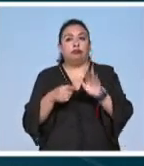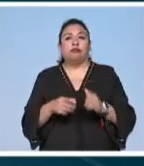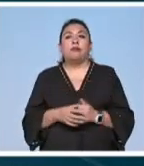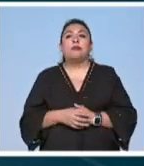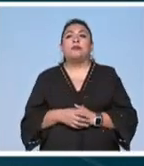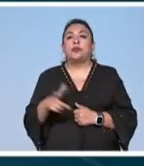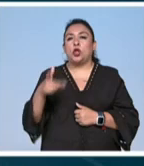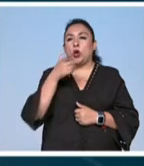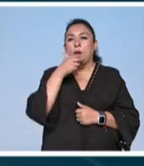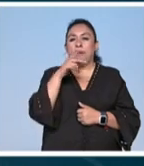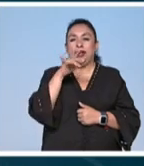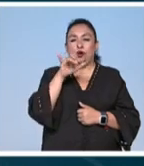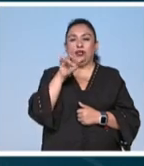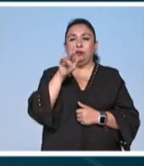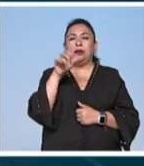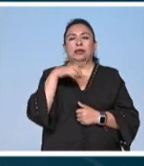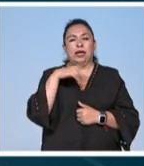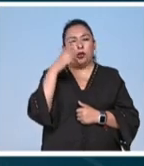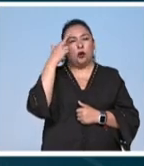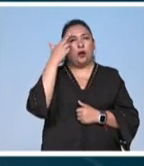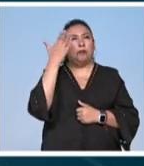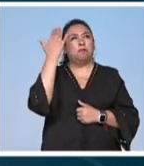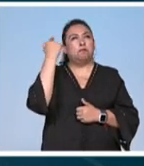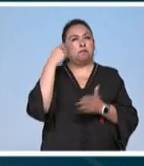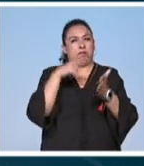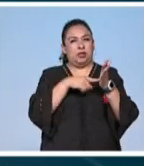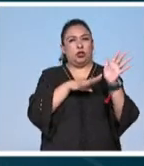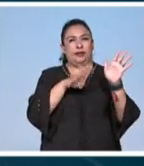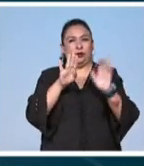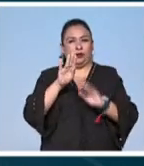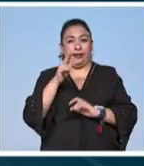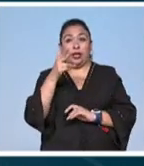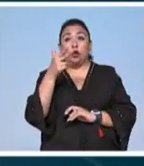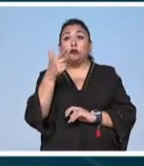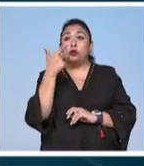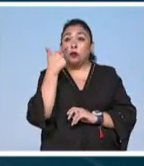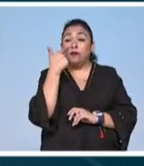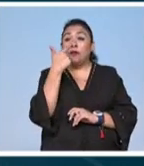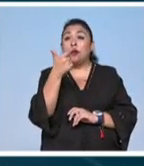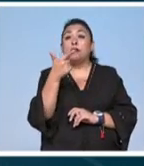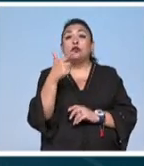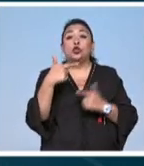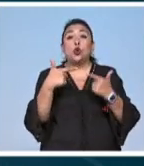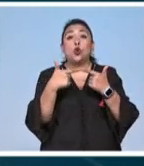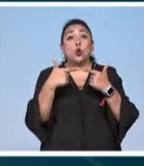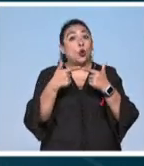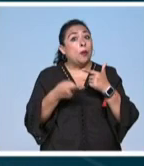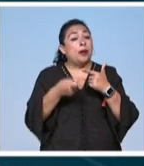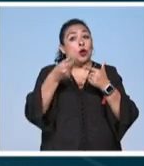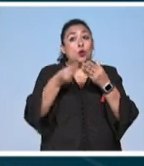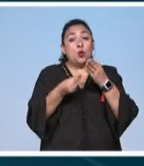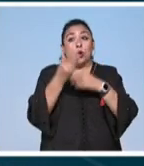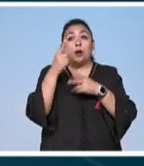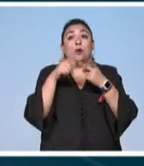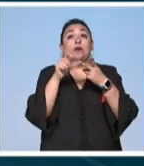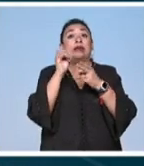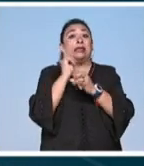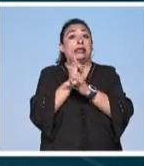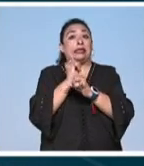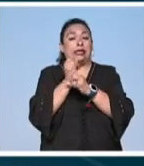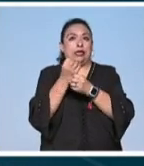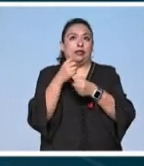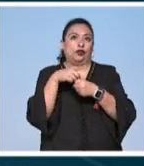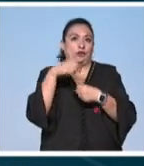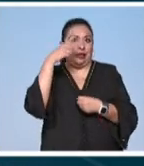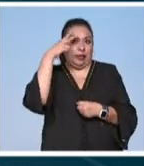luis perelman recuerda que en aquel 1998 la aparición del buscador google y el afianciamiento del internet en la